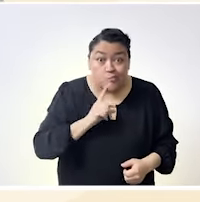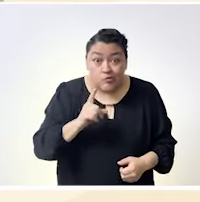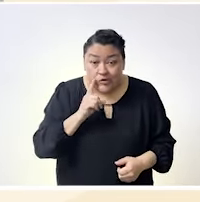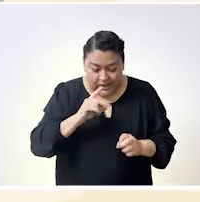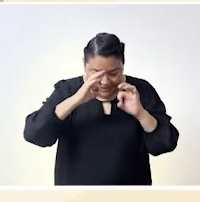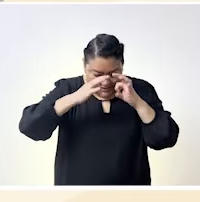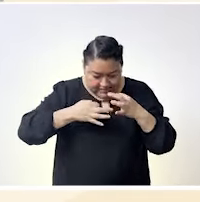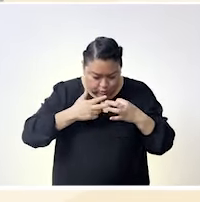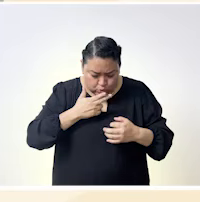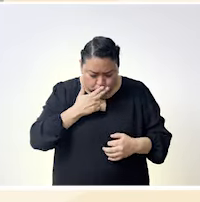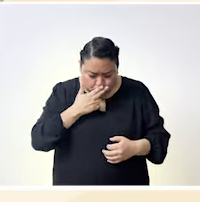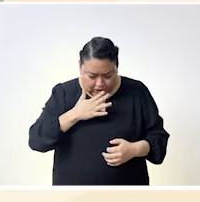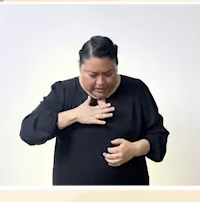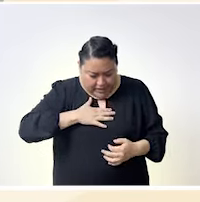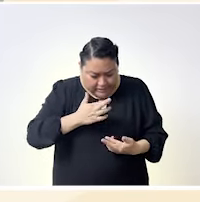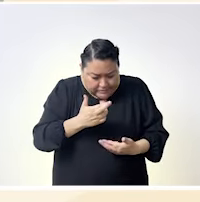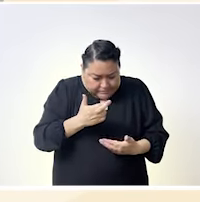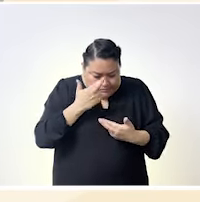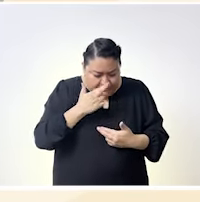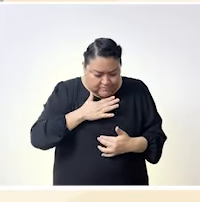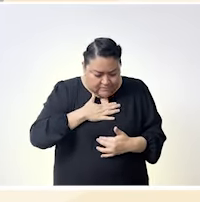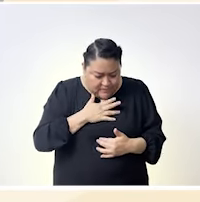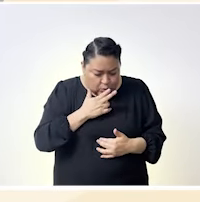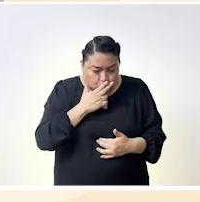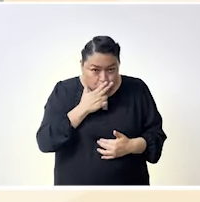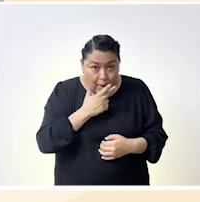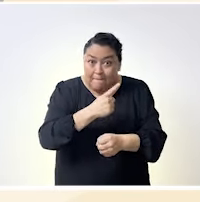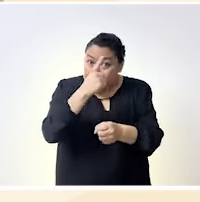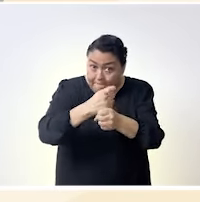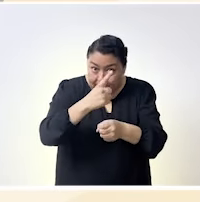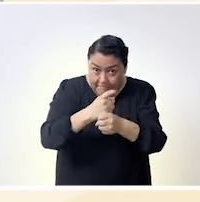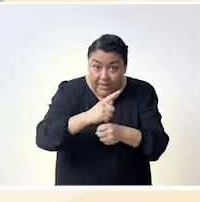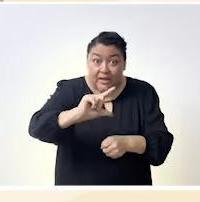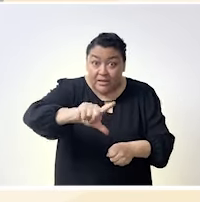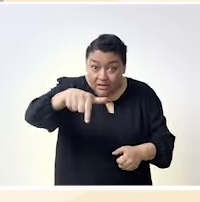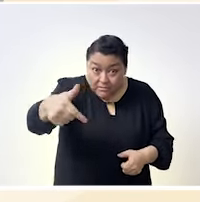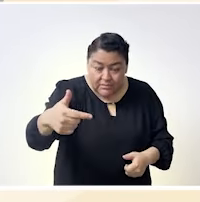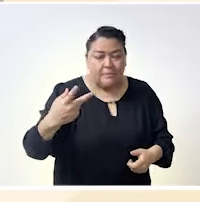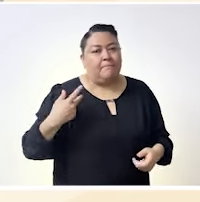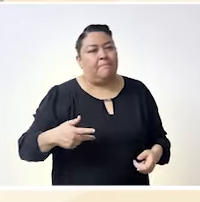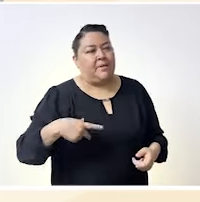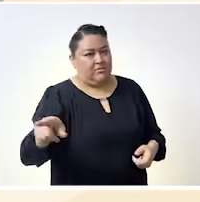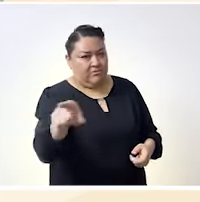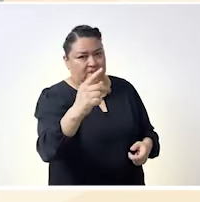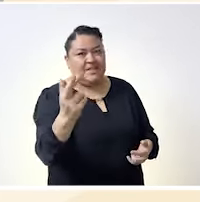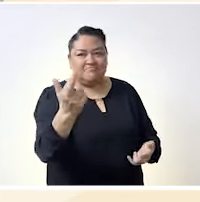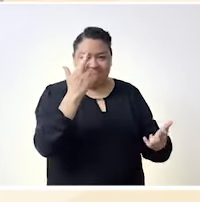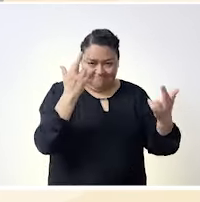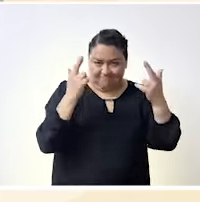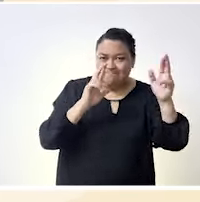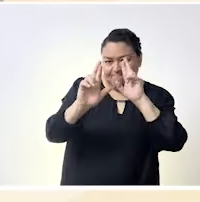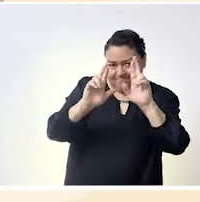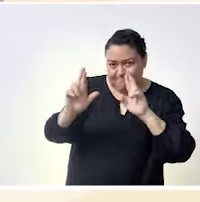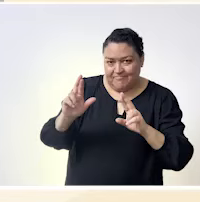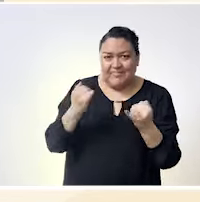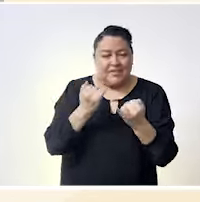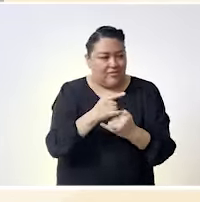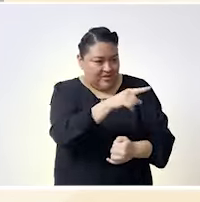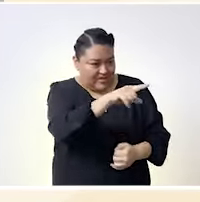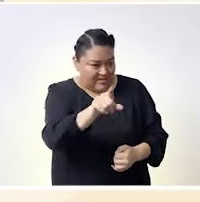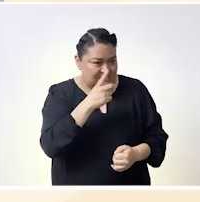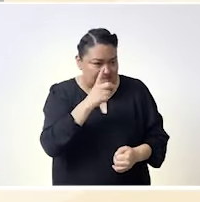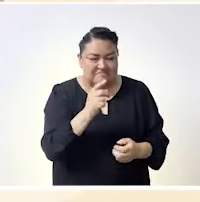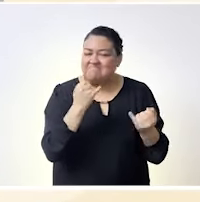grandezas que tenemos nadie nos va a reconocer entonces creo que desde ahí y todo lo que acaban de decir ellas